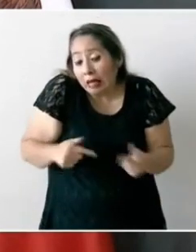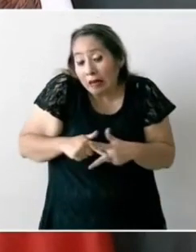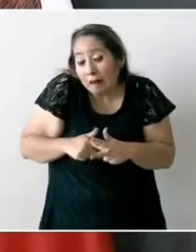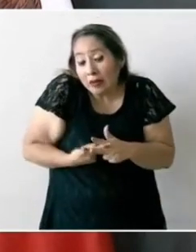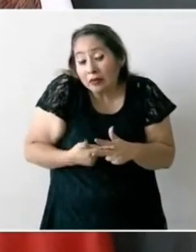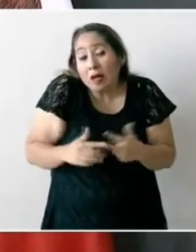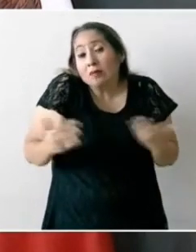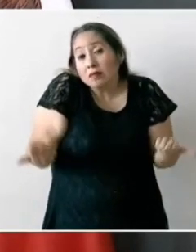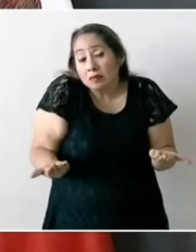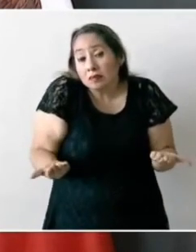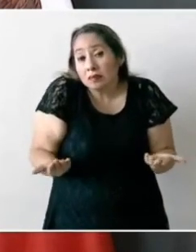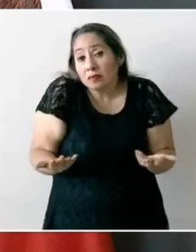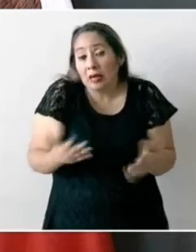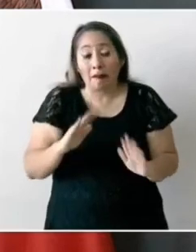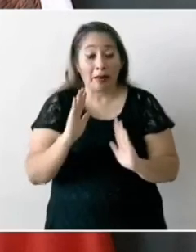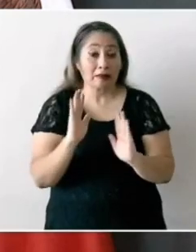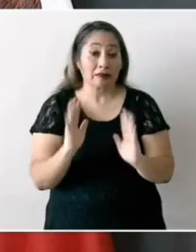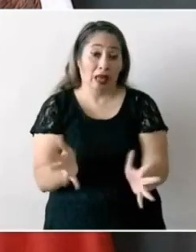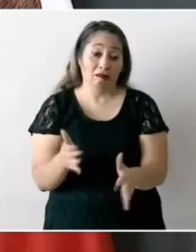no tenemos que terminar.